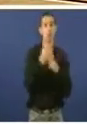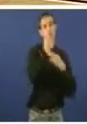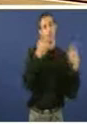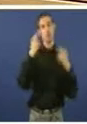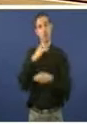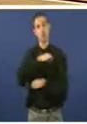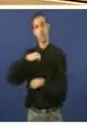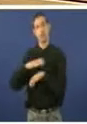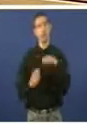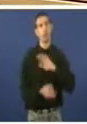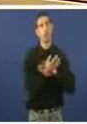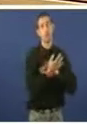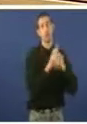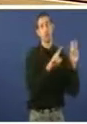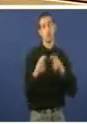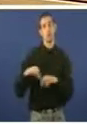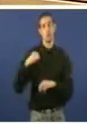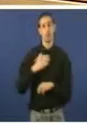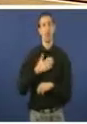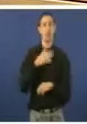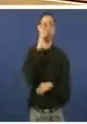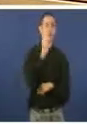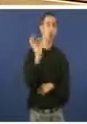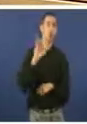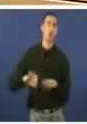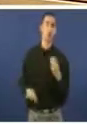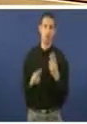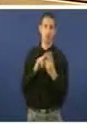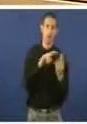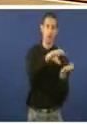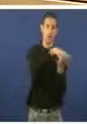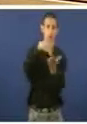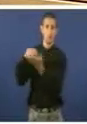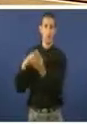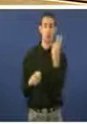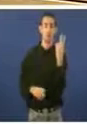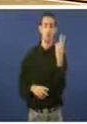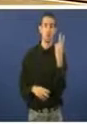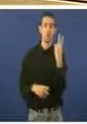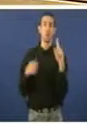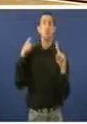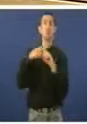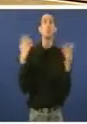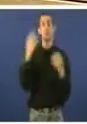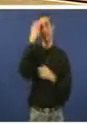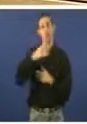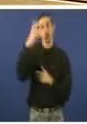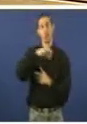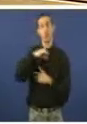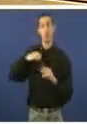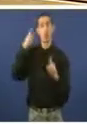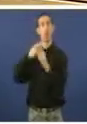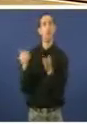construir os novos hospitais de Vigo ou de Pontevedra, conscientemente para facer que a iniciativa privada que o afán de lucro